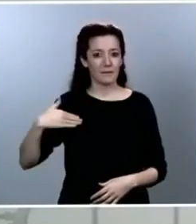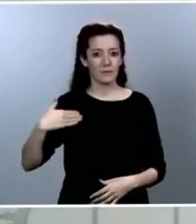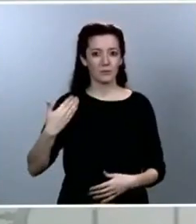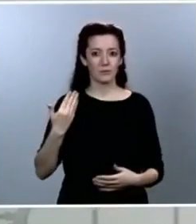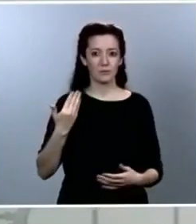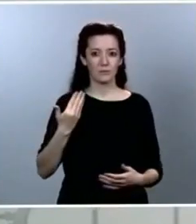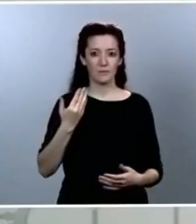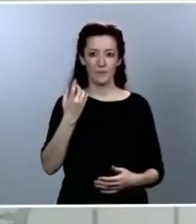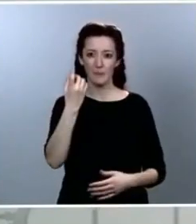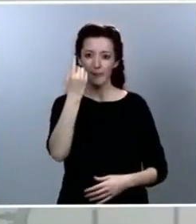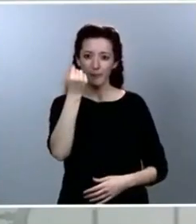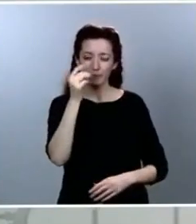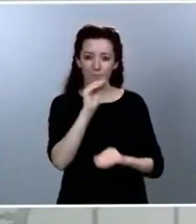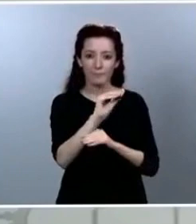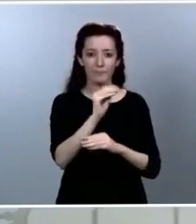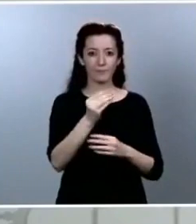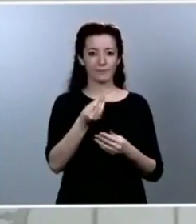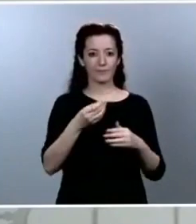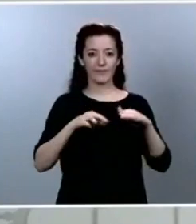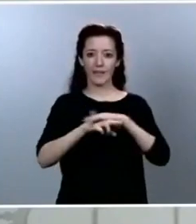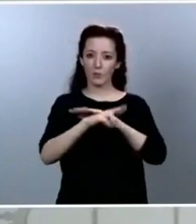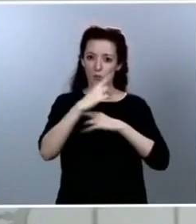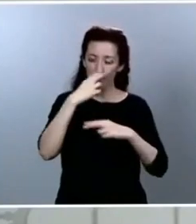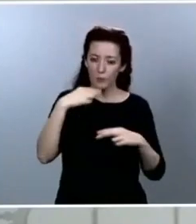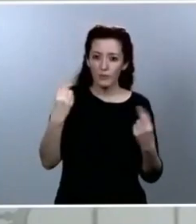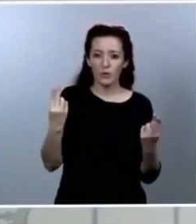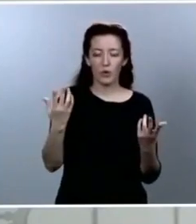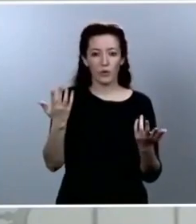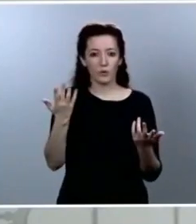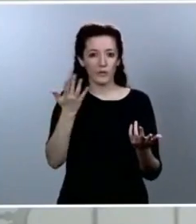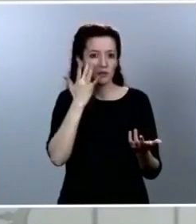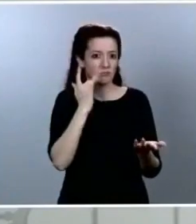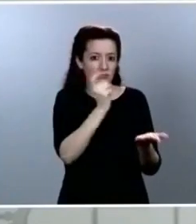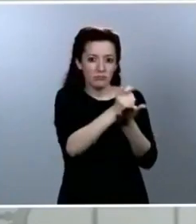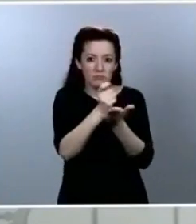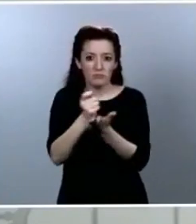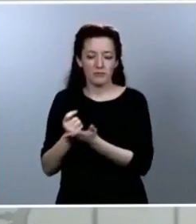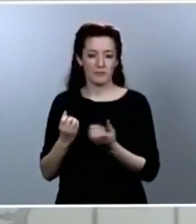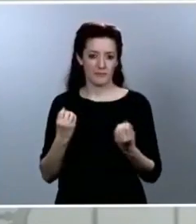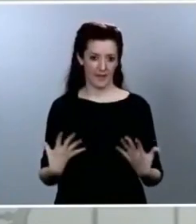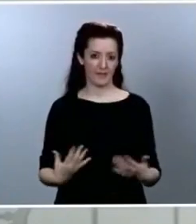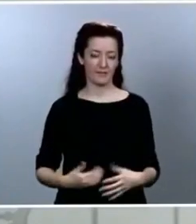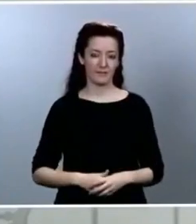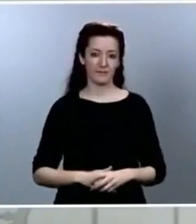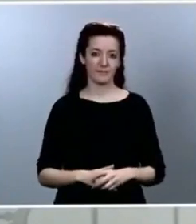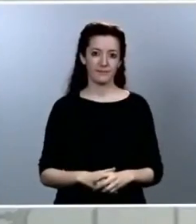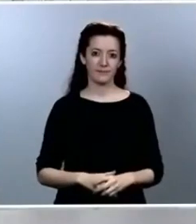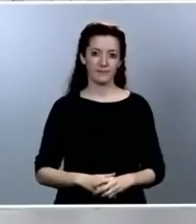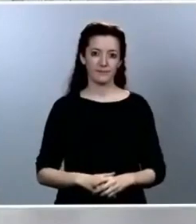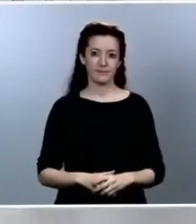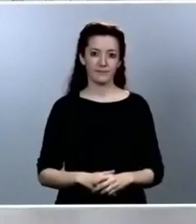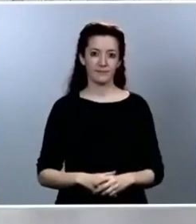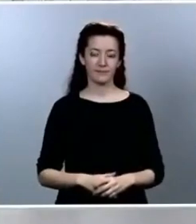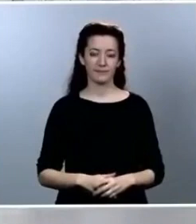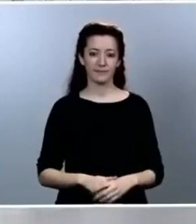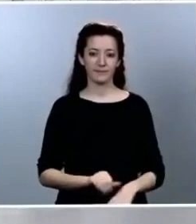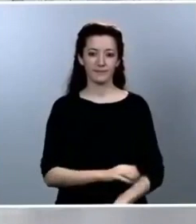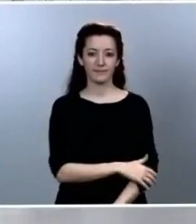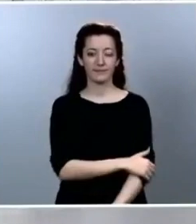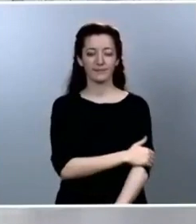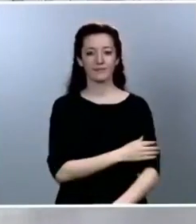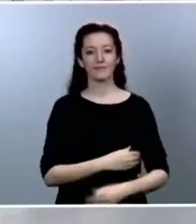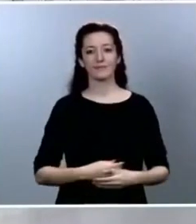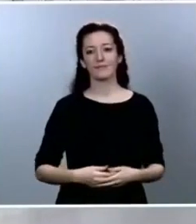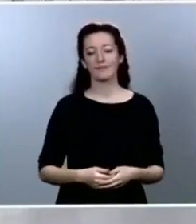con recursos públicos y con liquidez, lógicamente, a esta epidemia. Turno ahora para Es Diario. Adelante.